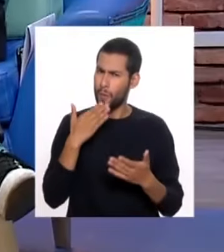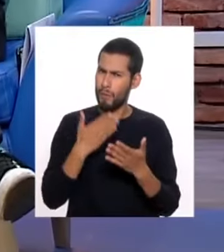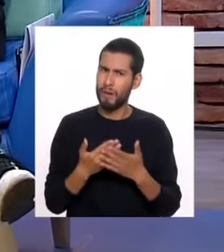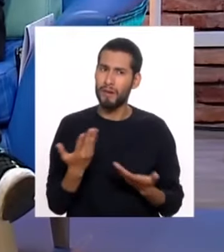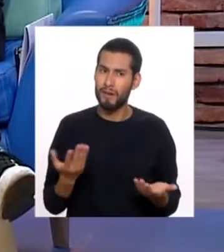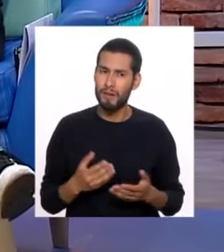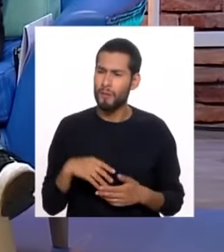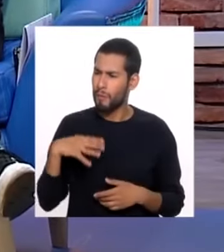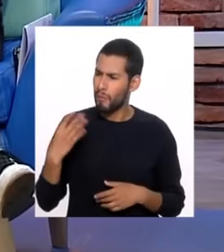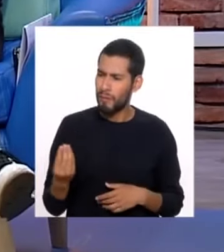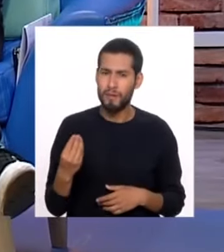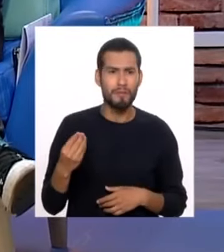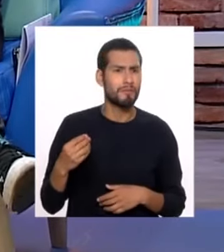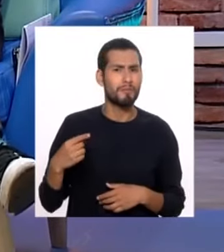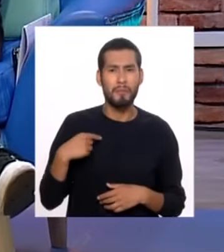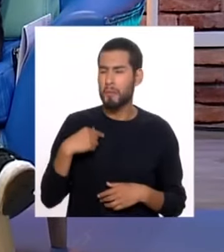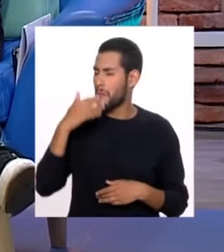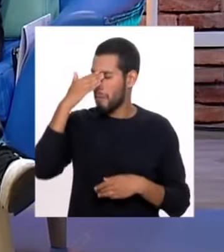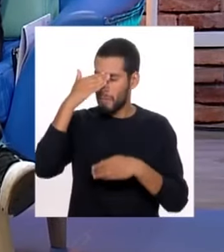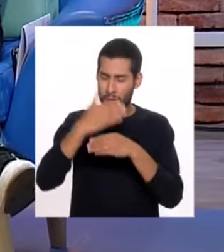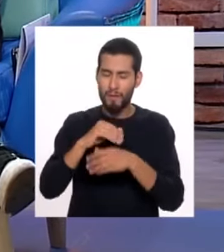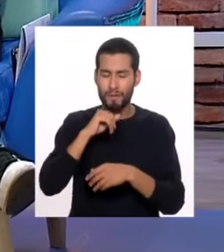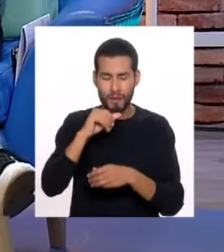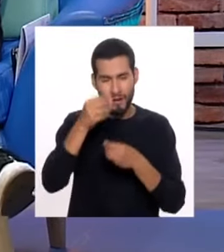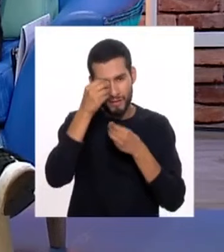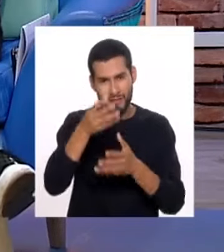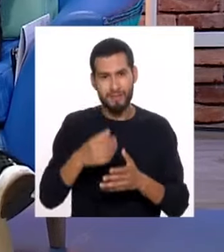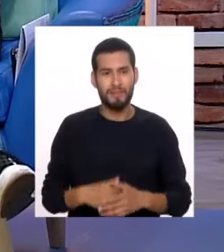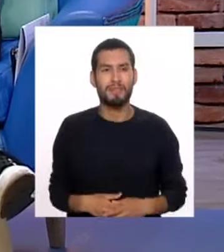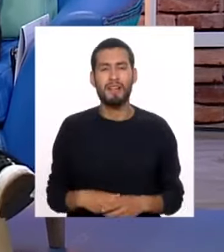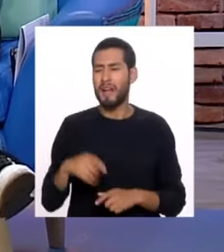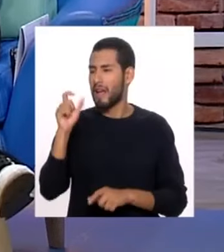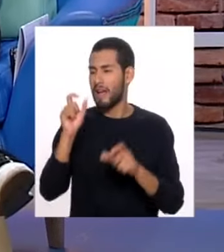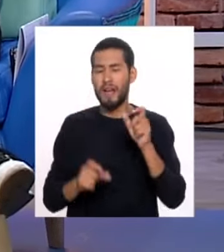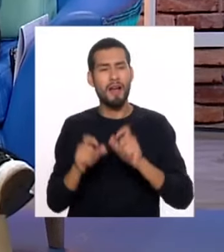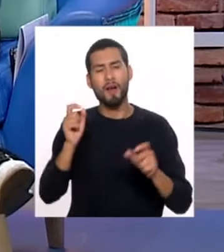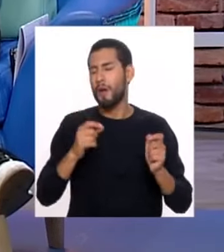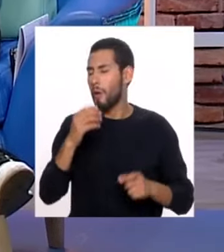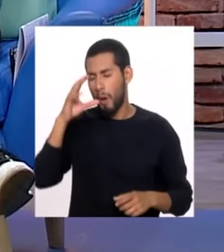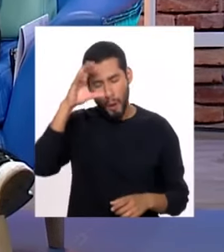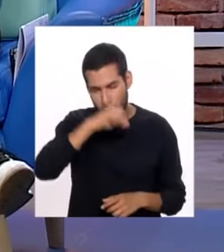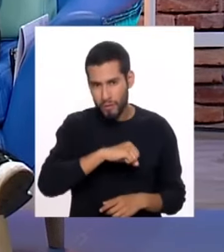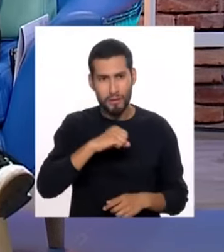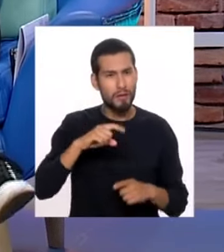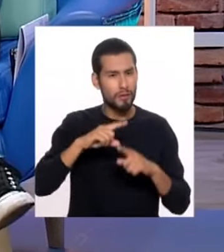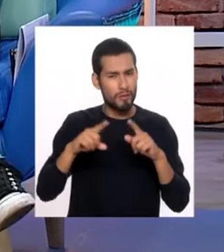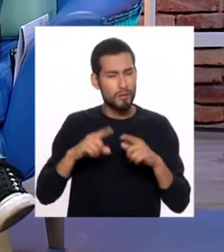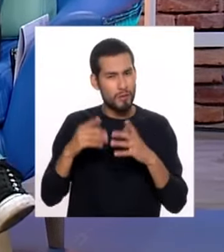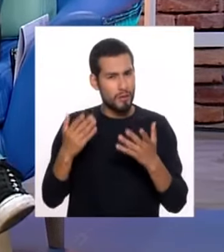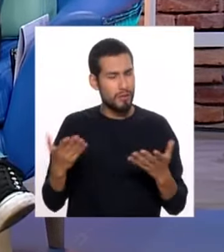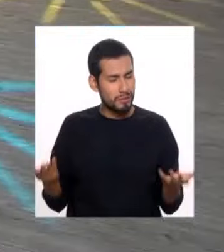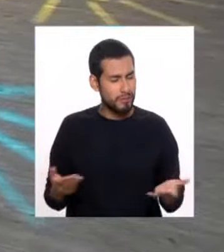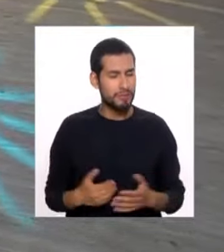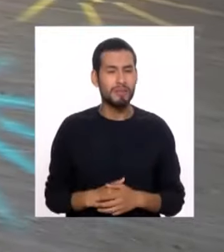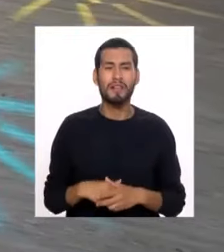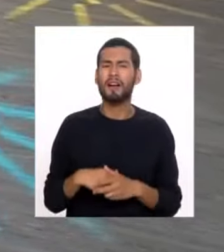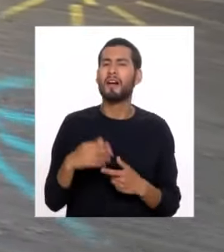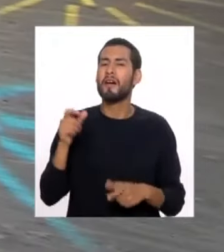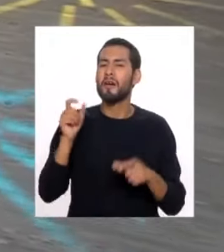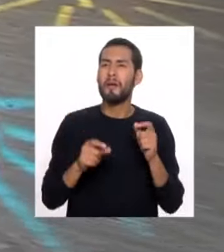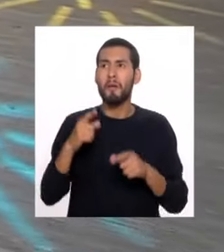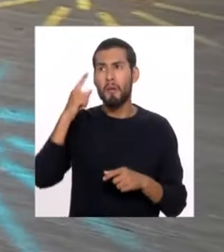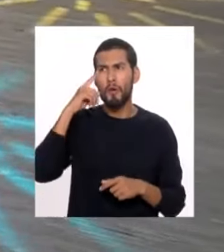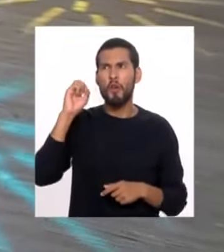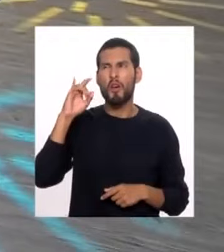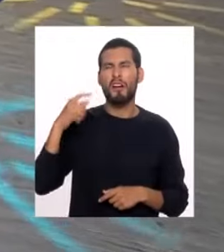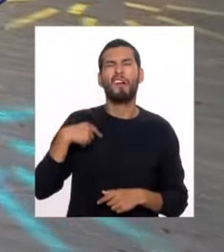no teníamos la información. Exacto. La gente no conoce de este tipo de cosas. Entonces, ¿qué conoce uno de la